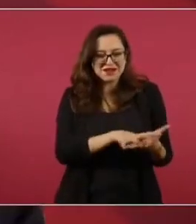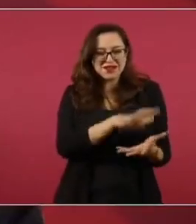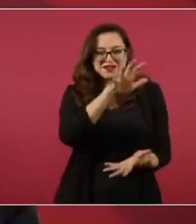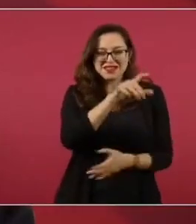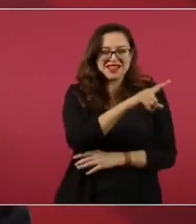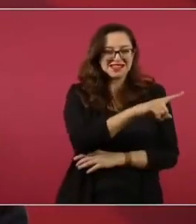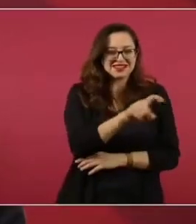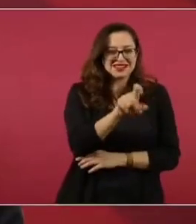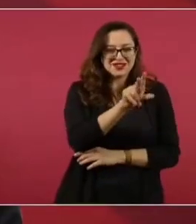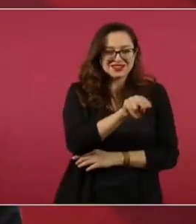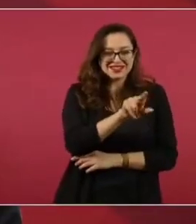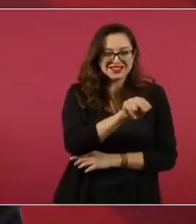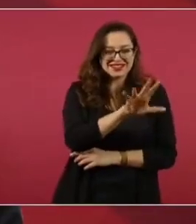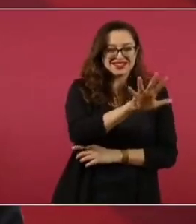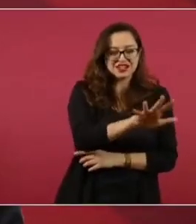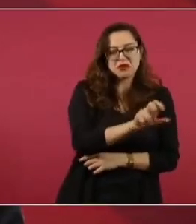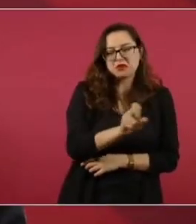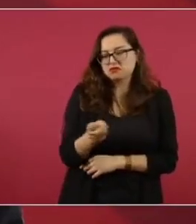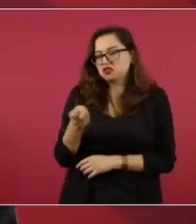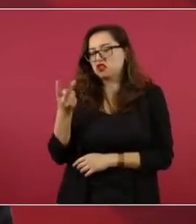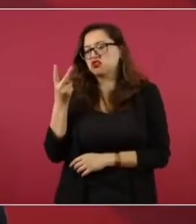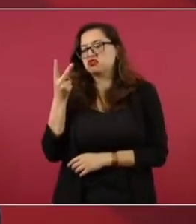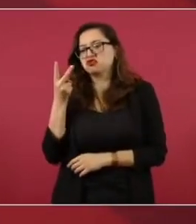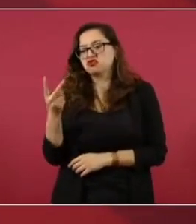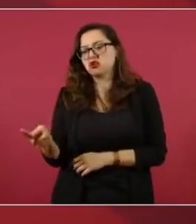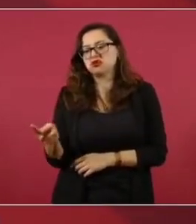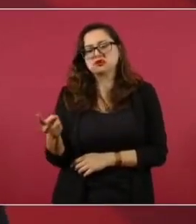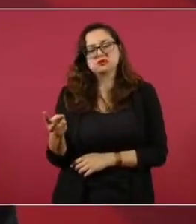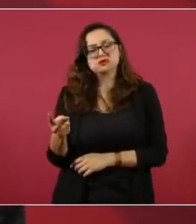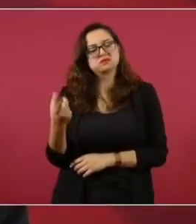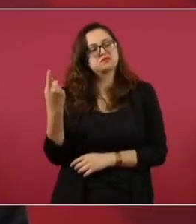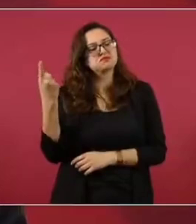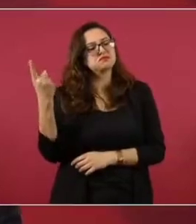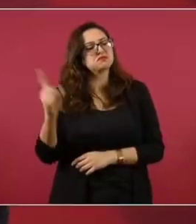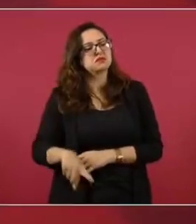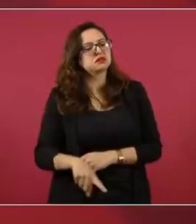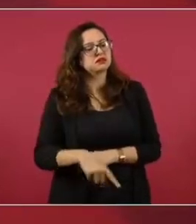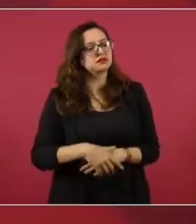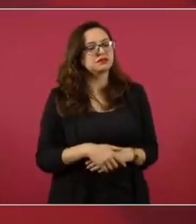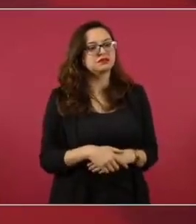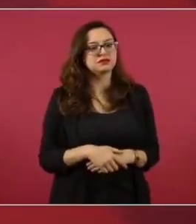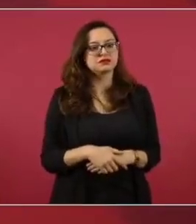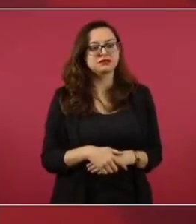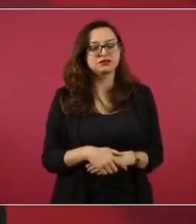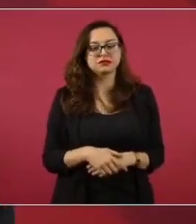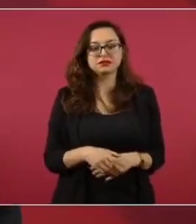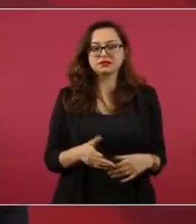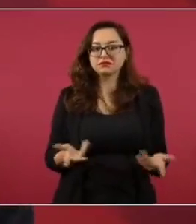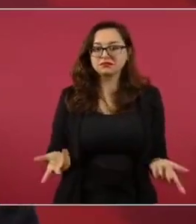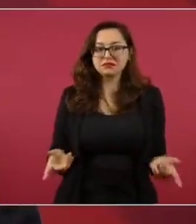y va a seguir el bloqueo. Porque estos dos,